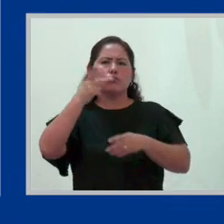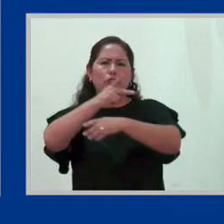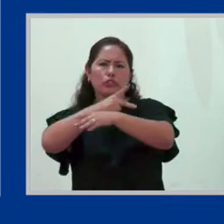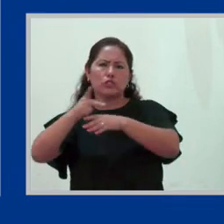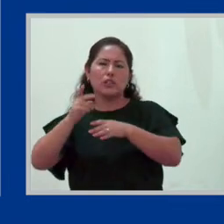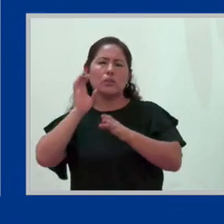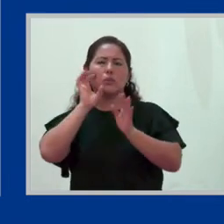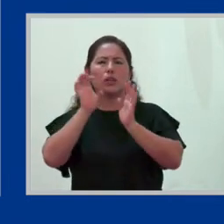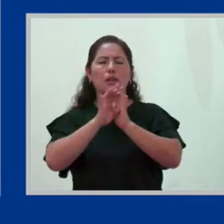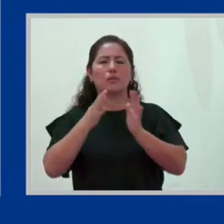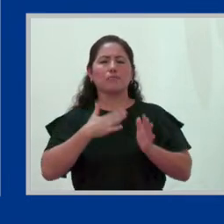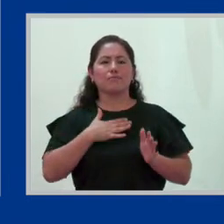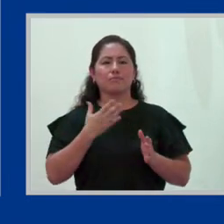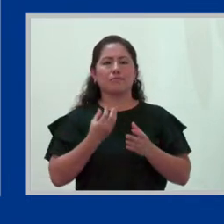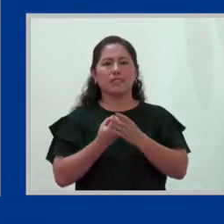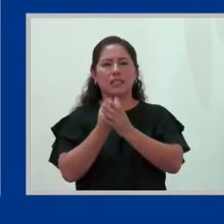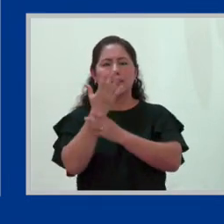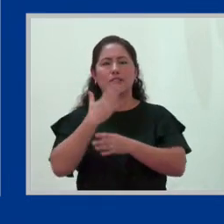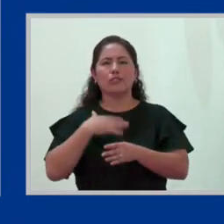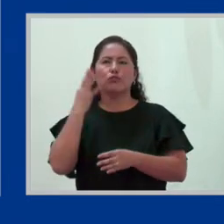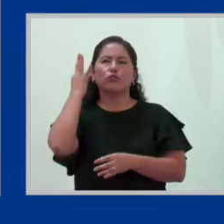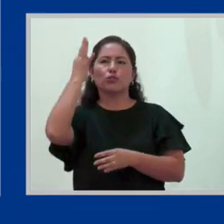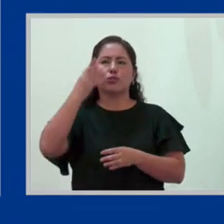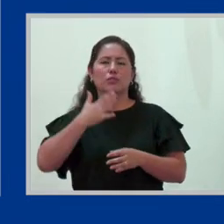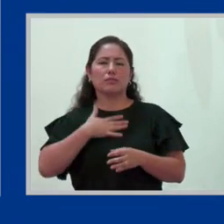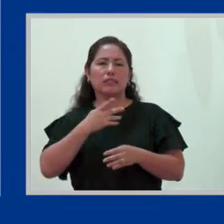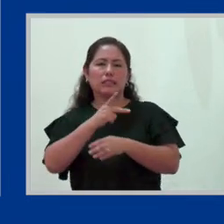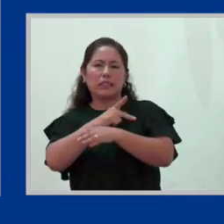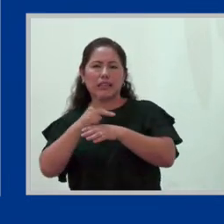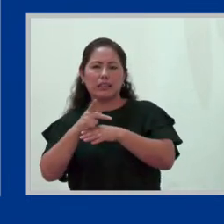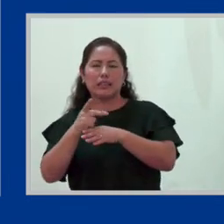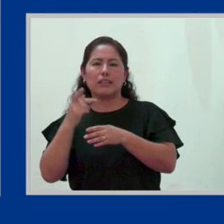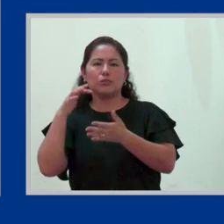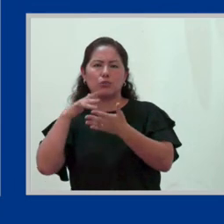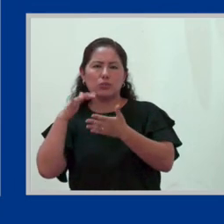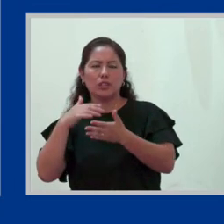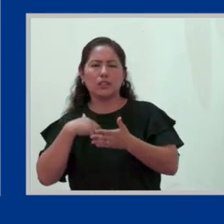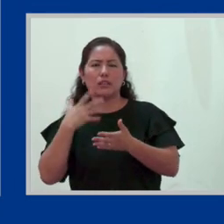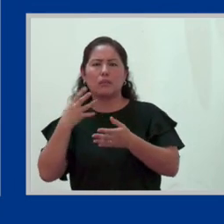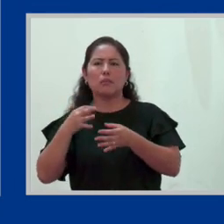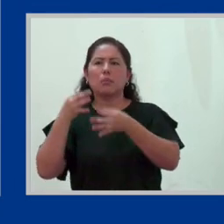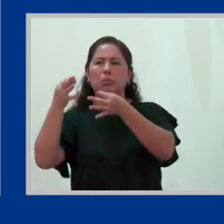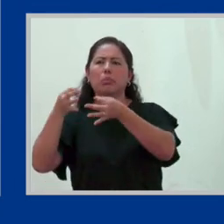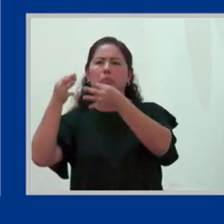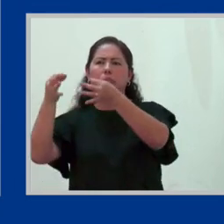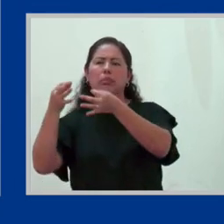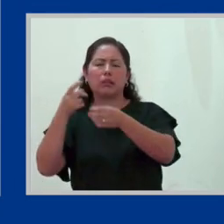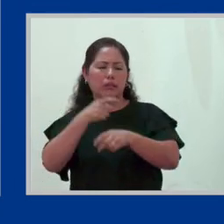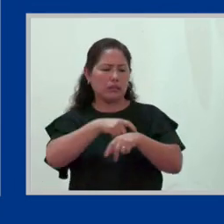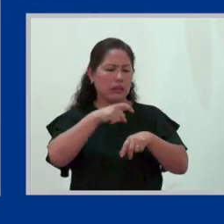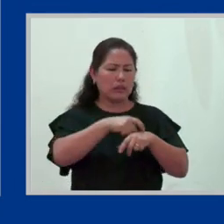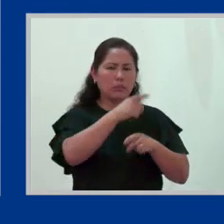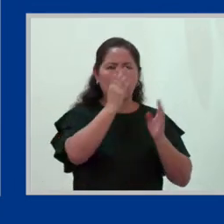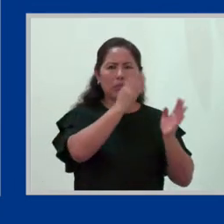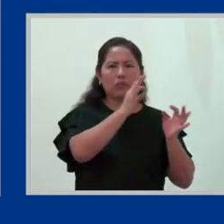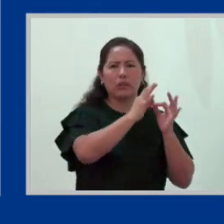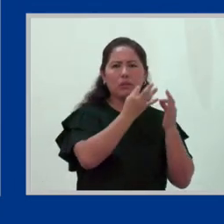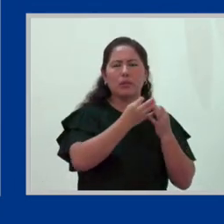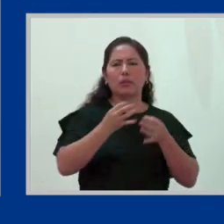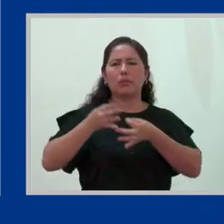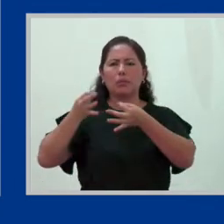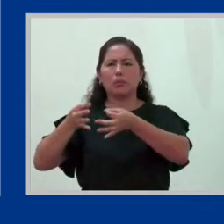es, por ejemplo, el crecimiento en una carrera profesional, tenga que ser postergado o dejado de lado. O asumir estos temas